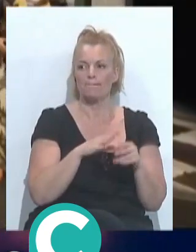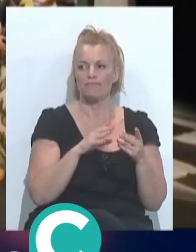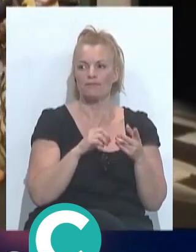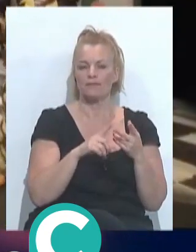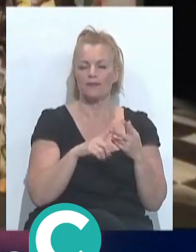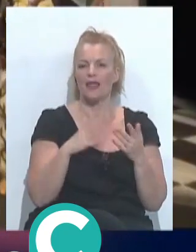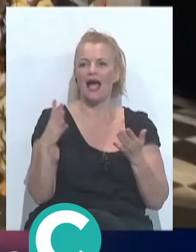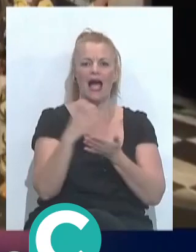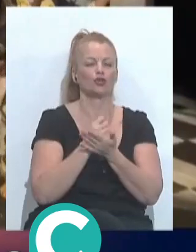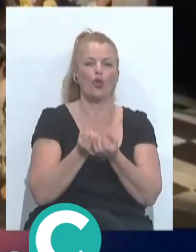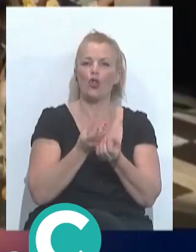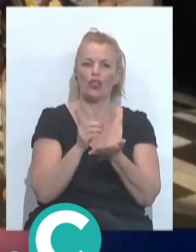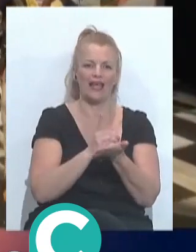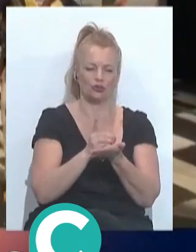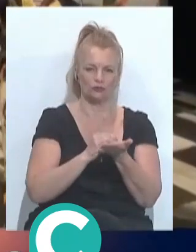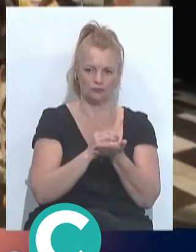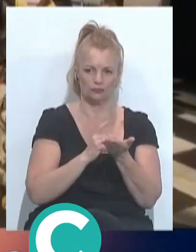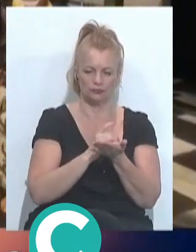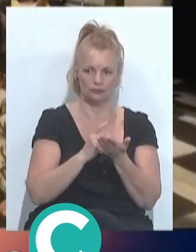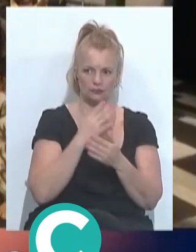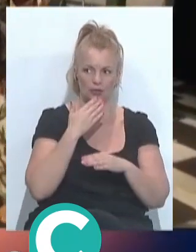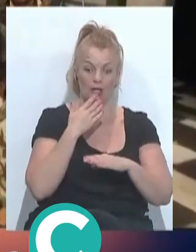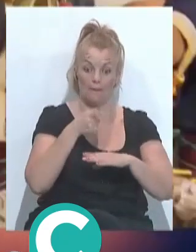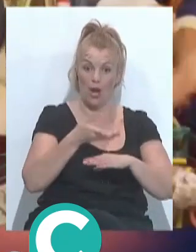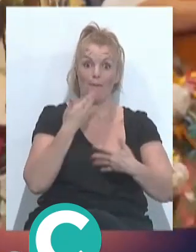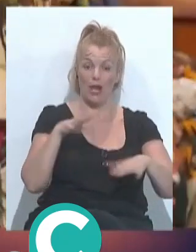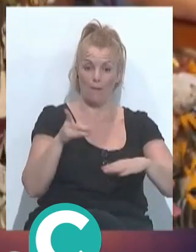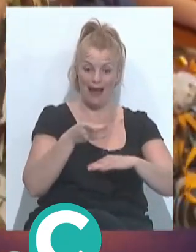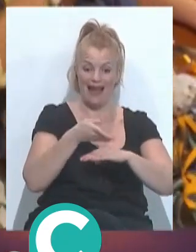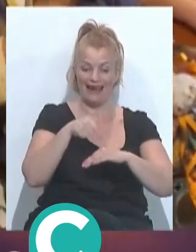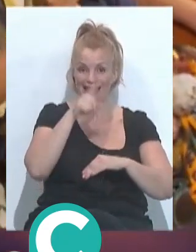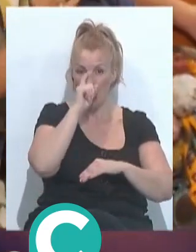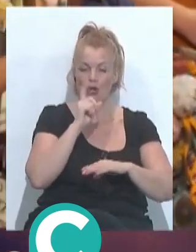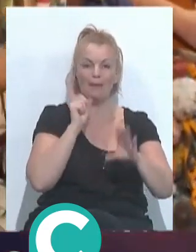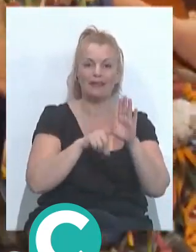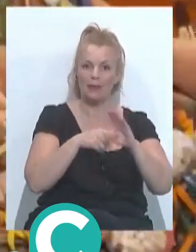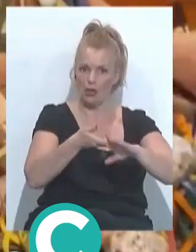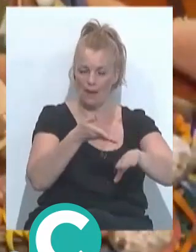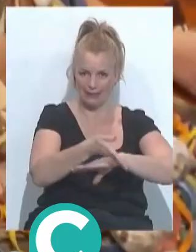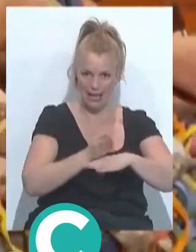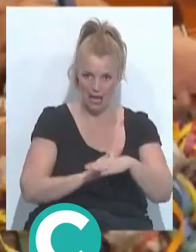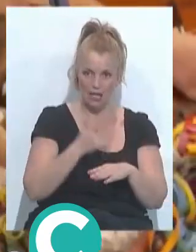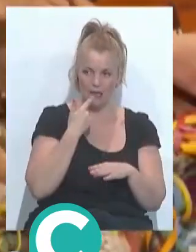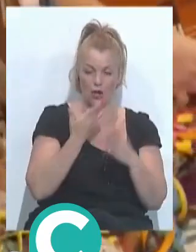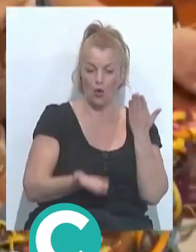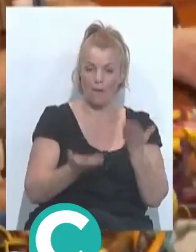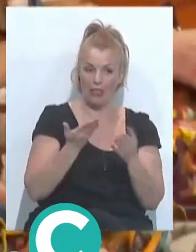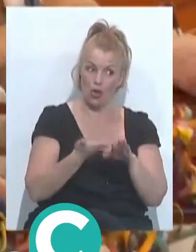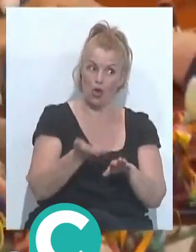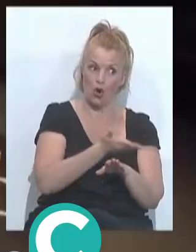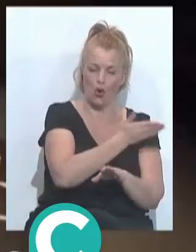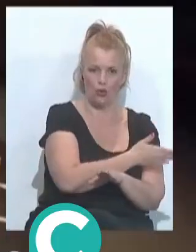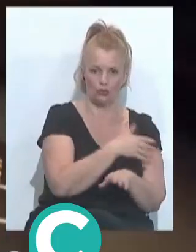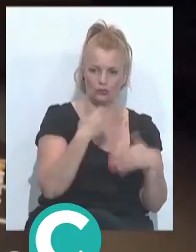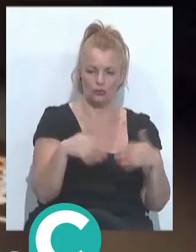a Carmen... todos los datos. Pues menos más que eran la mitad de agrupaciones que otros años. Llegan a CELA. Es un concurso largo. que tú has tenido años de